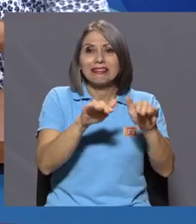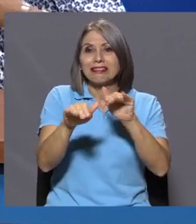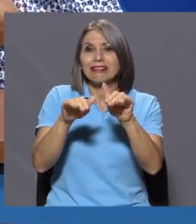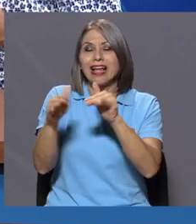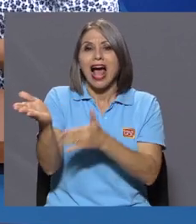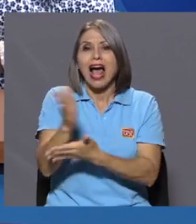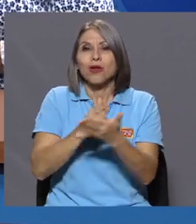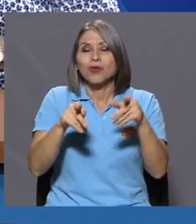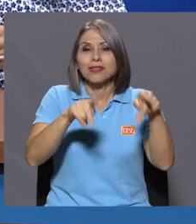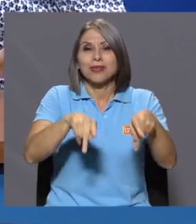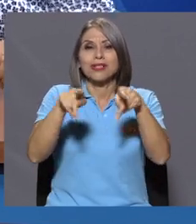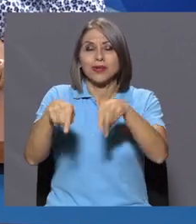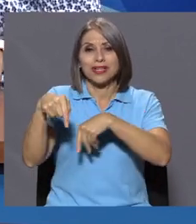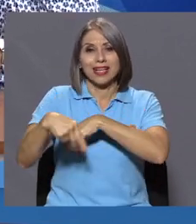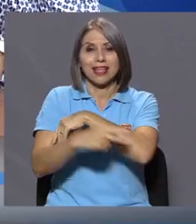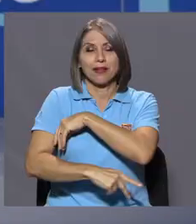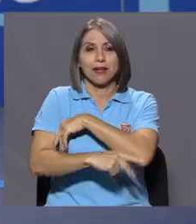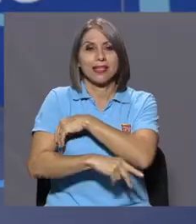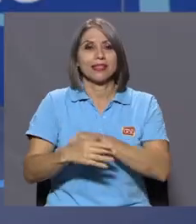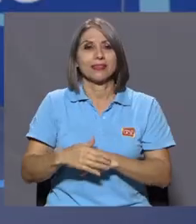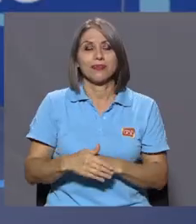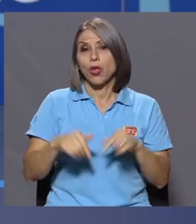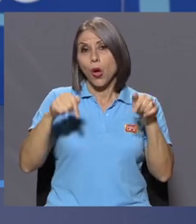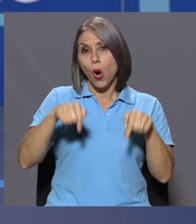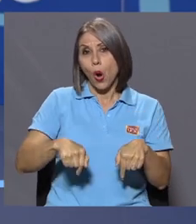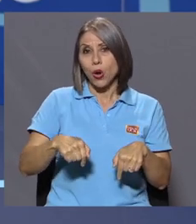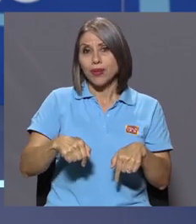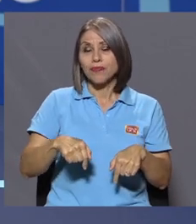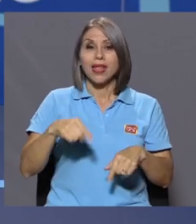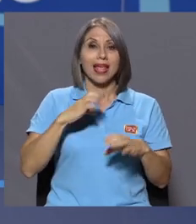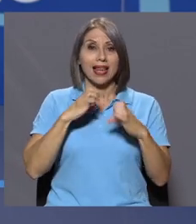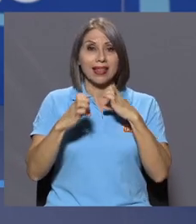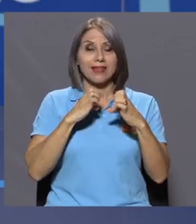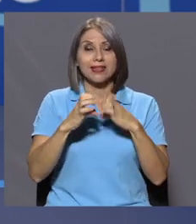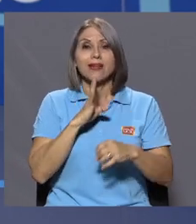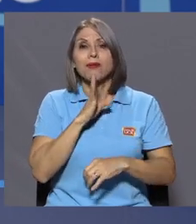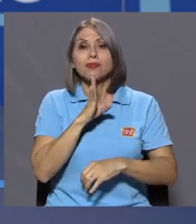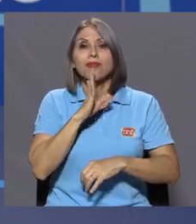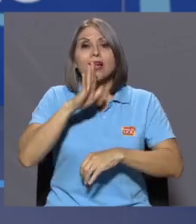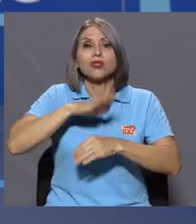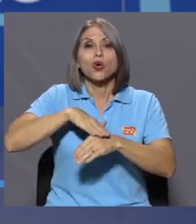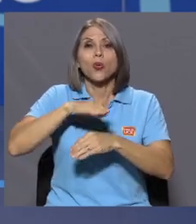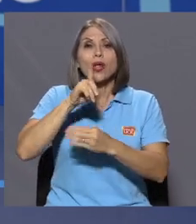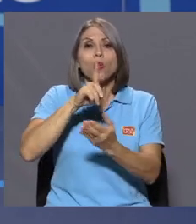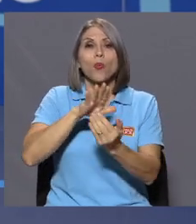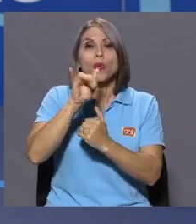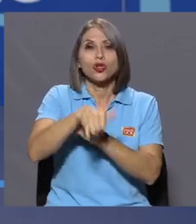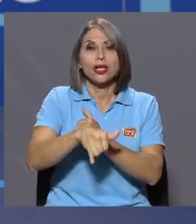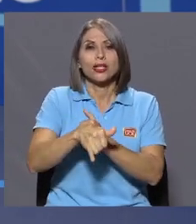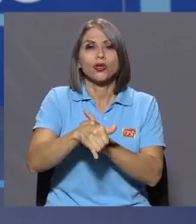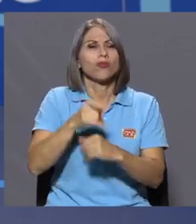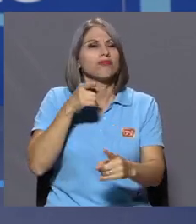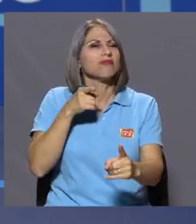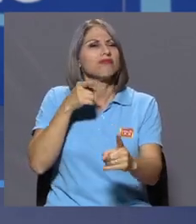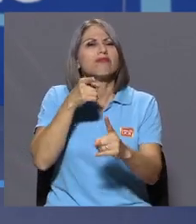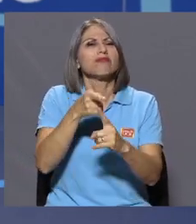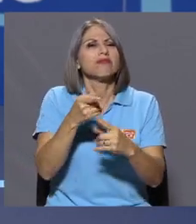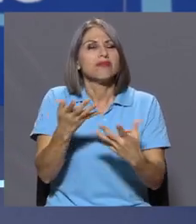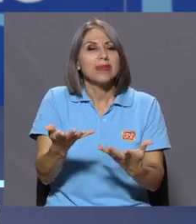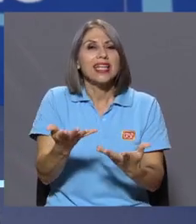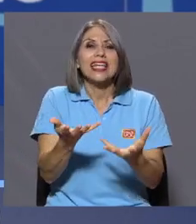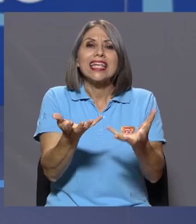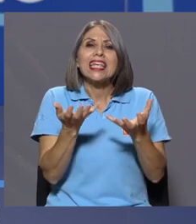hacerle a ciertas personas en el país. Hoy vamos a hablar en nuestra entrevista de fondo sobre un proyecto que pretende ubicar,